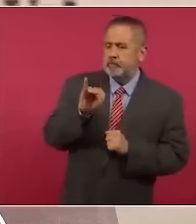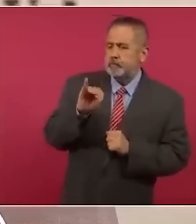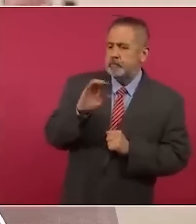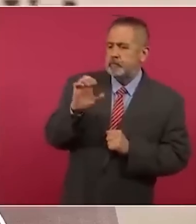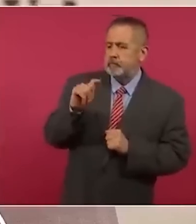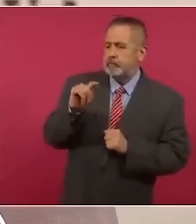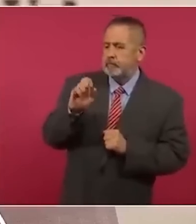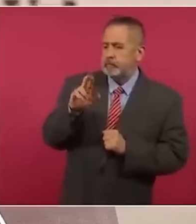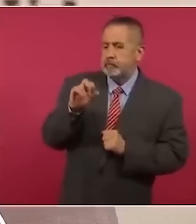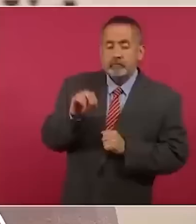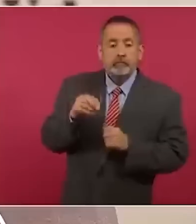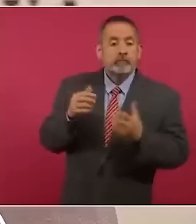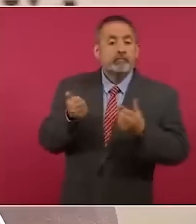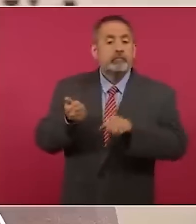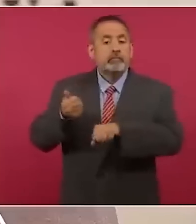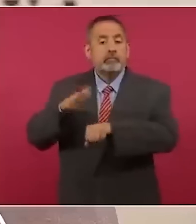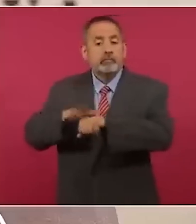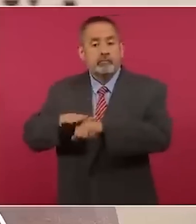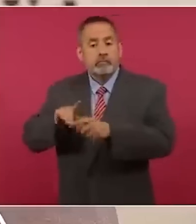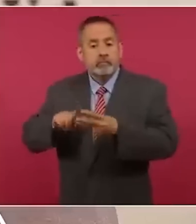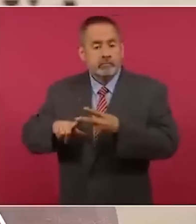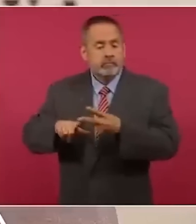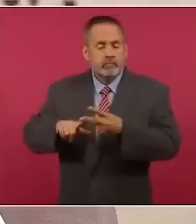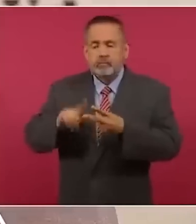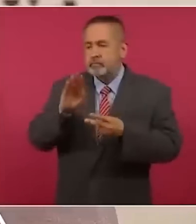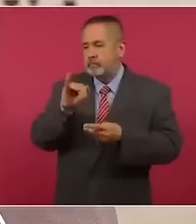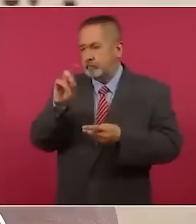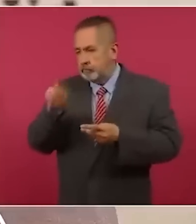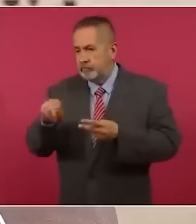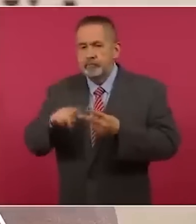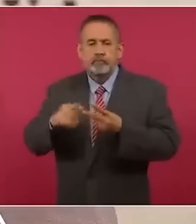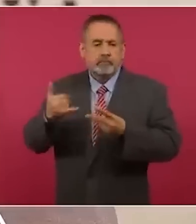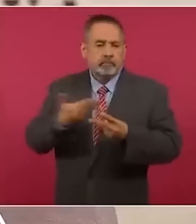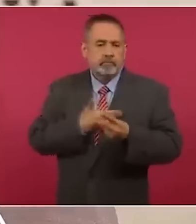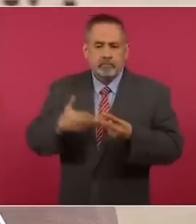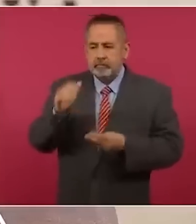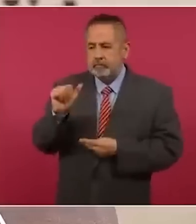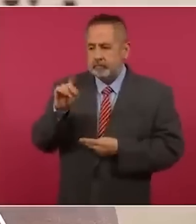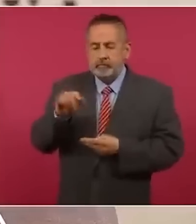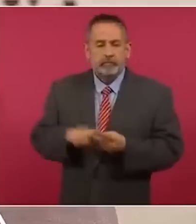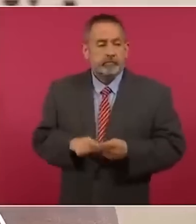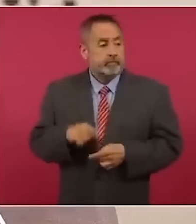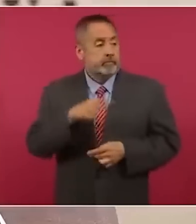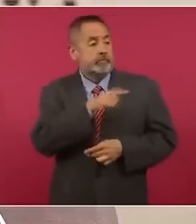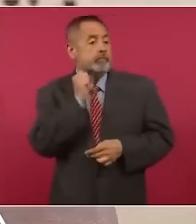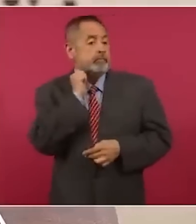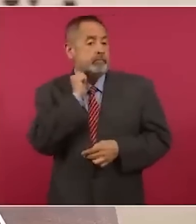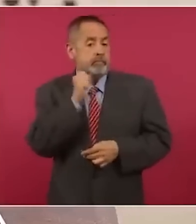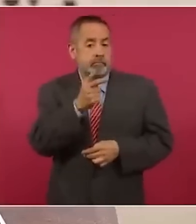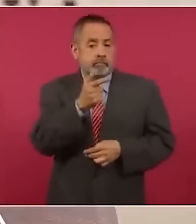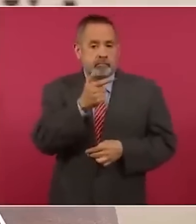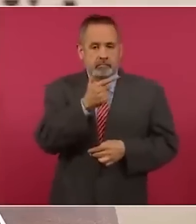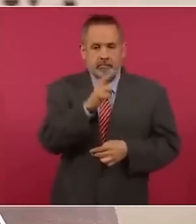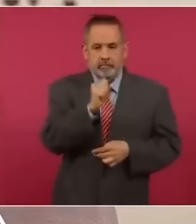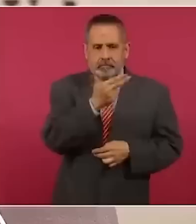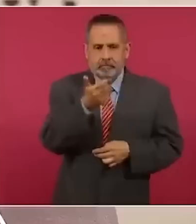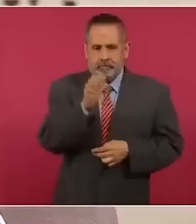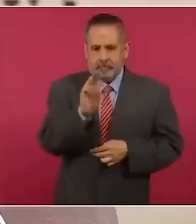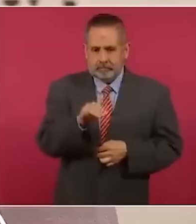administración Biden y el gobierno del presidente López Obrador. Dice el senador Graham, republicano,